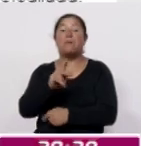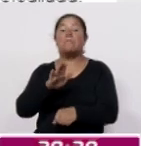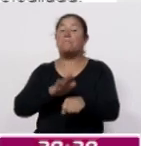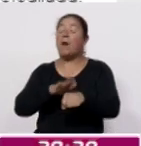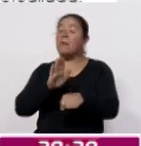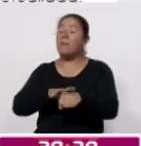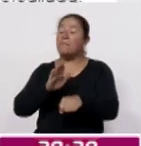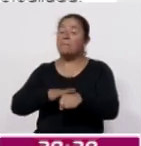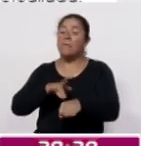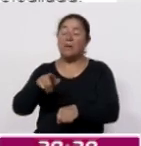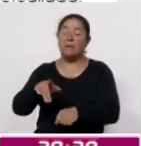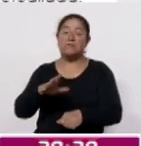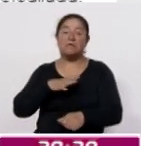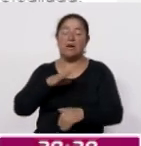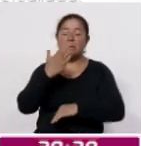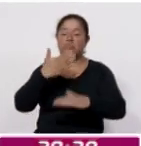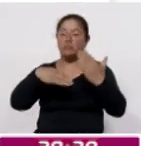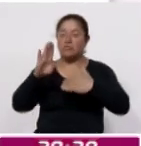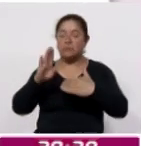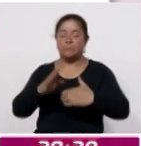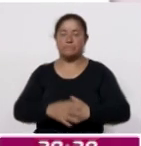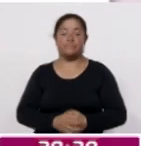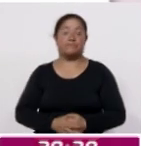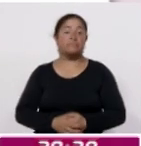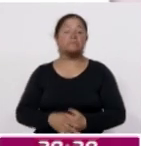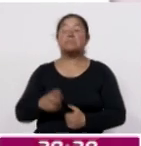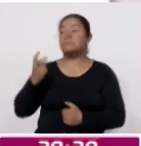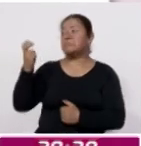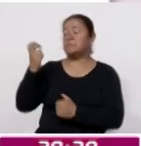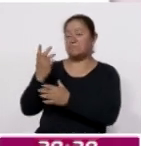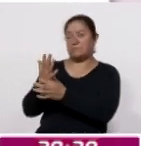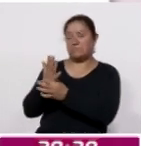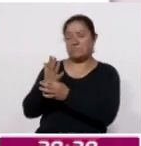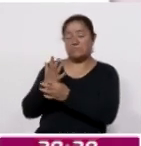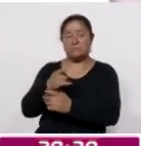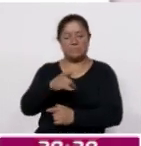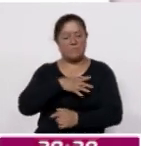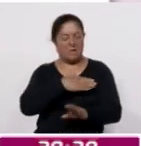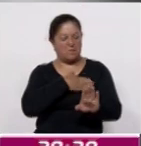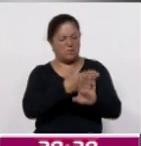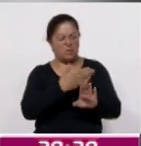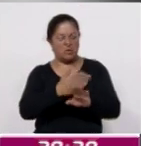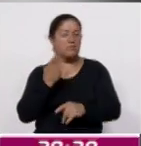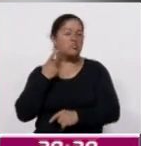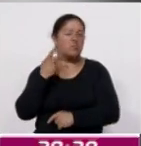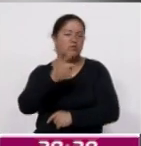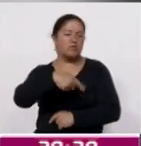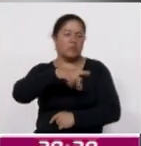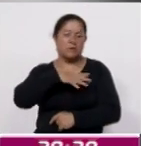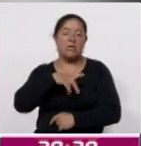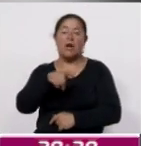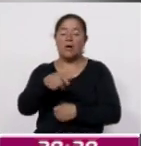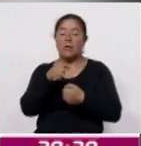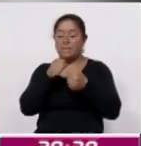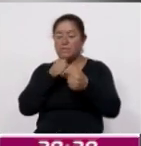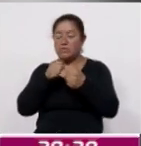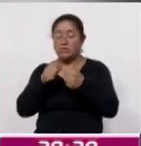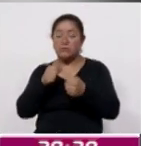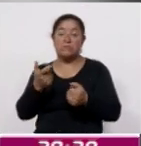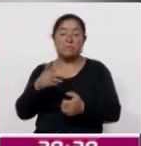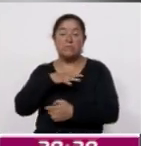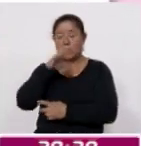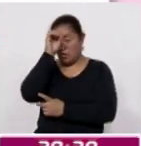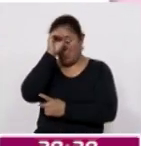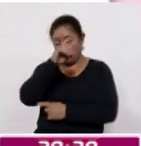trascendencia. Najera Romero detalló cómo la violencia política se manifiesta en los medios de comunicación, por lo que